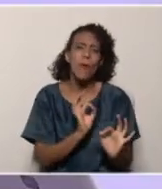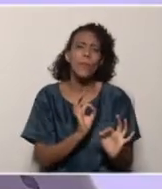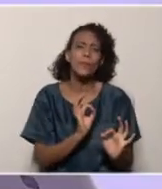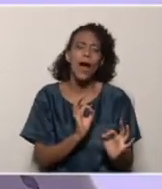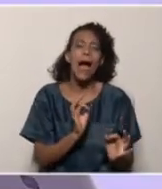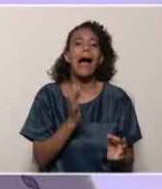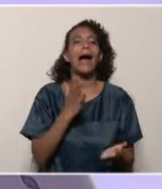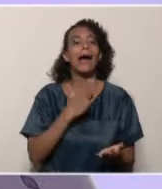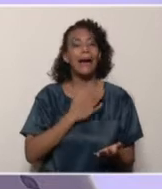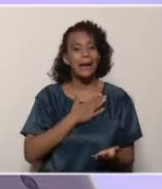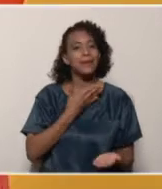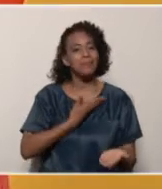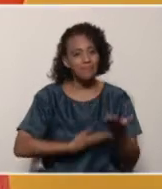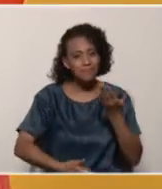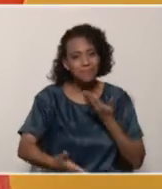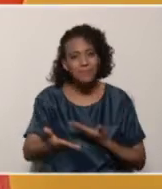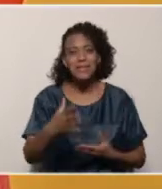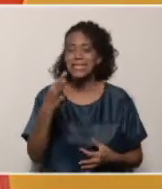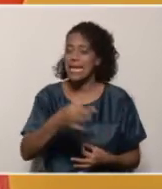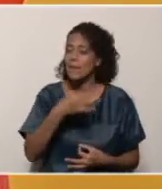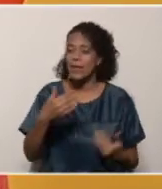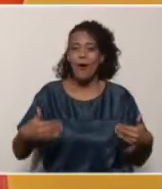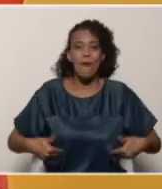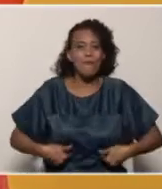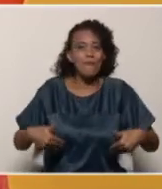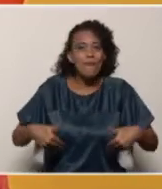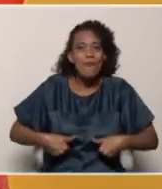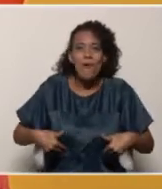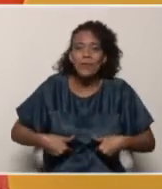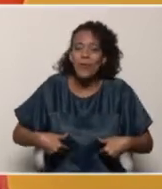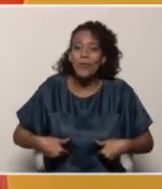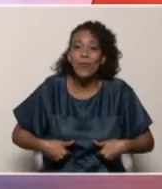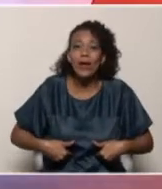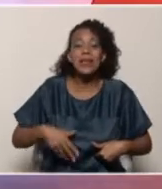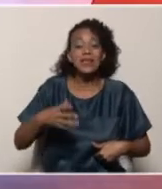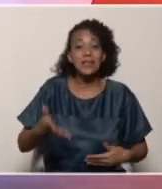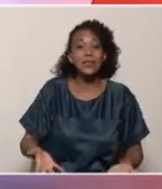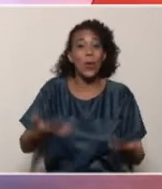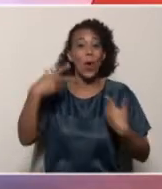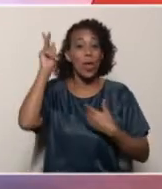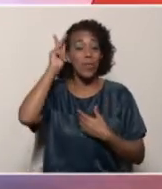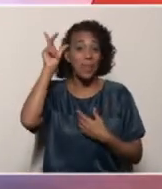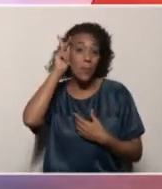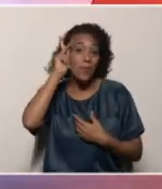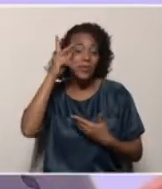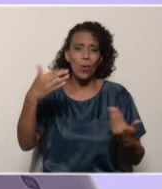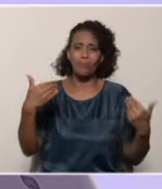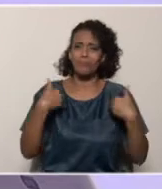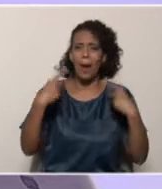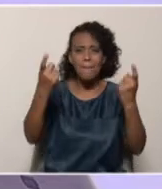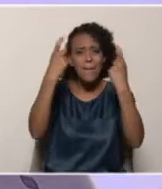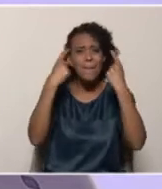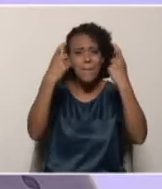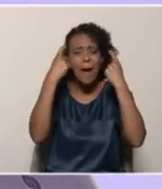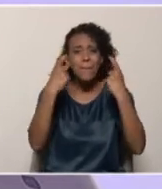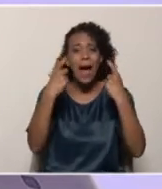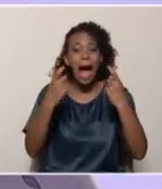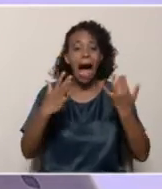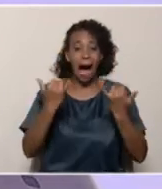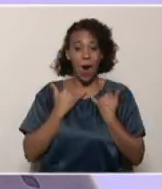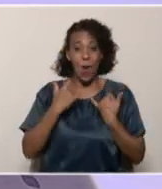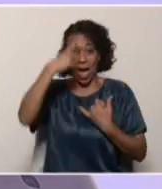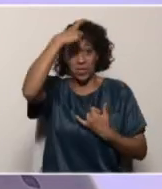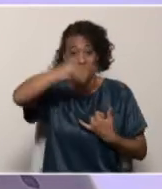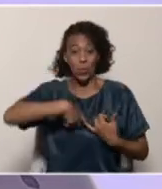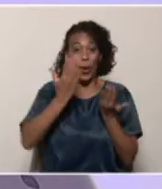como una retribución a lo que ha sido un esfuerzo de parte de todos nosotros y, obviamente, de ustedes también, para el logro dentro de